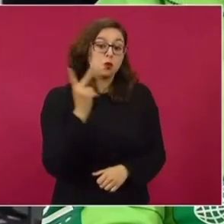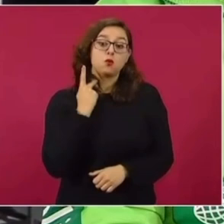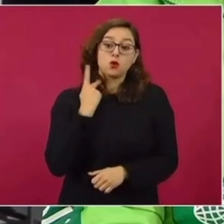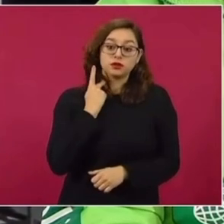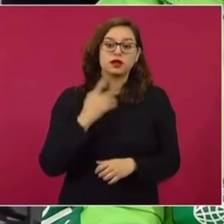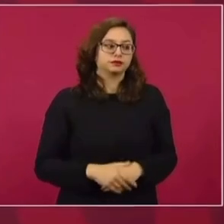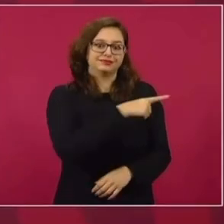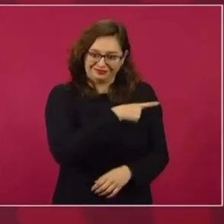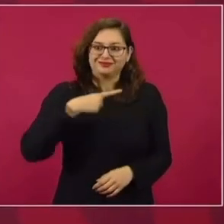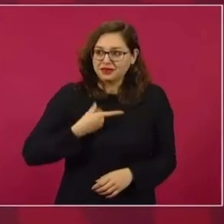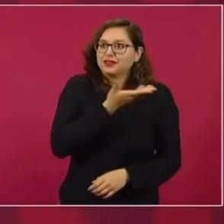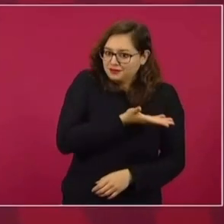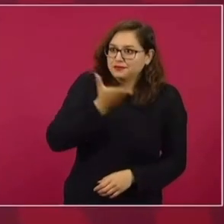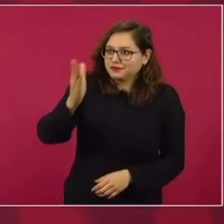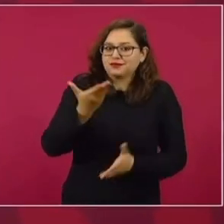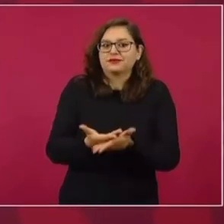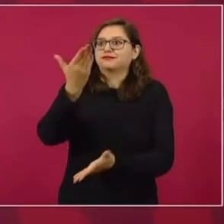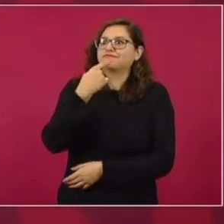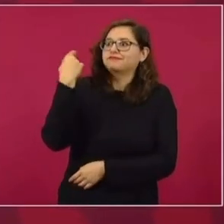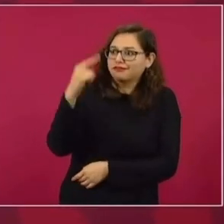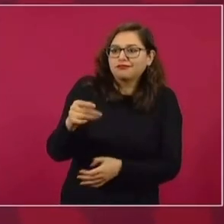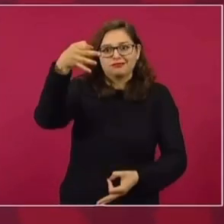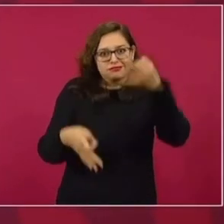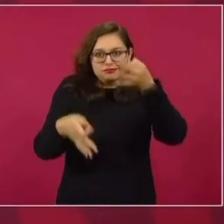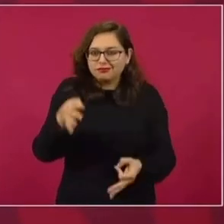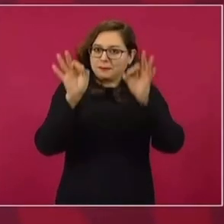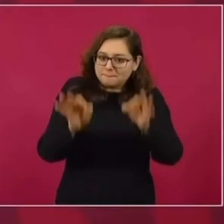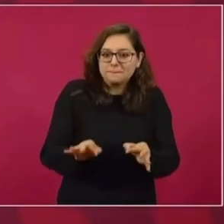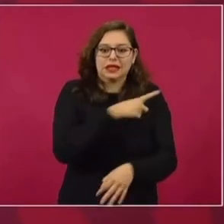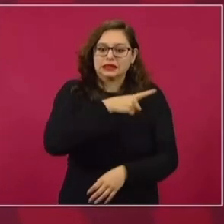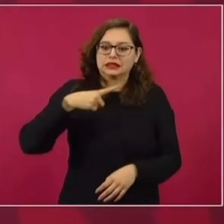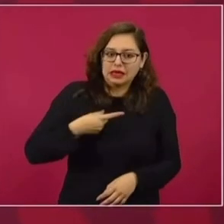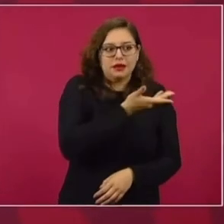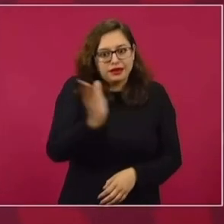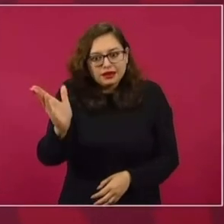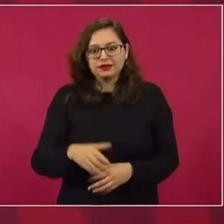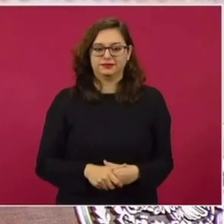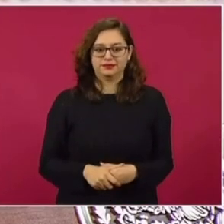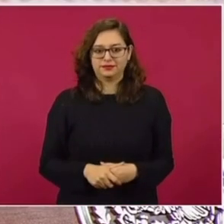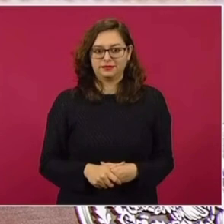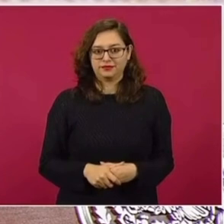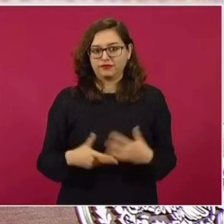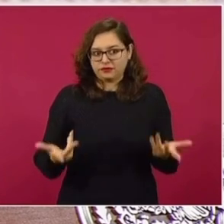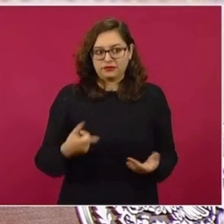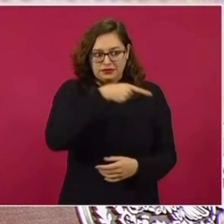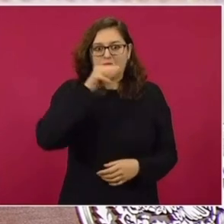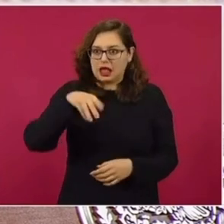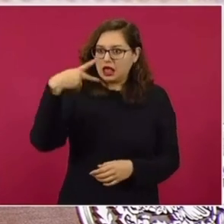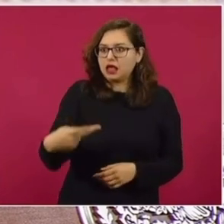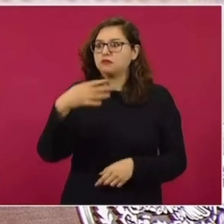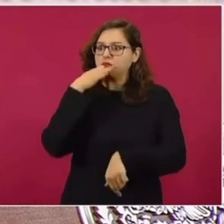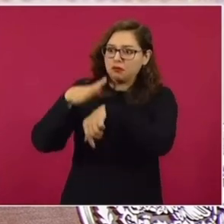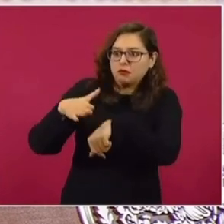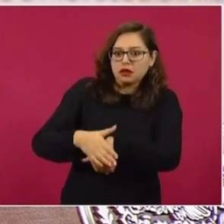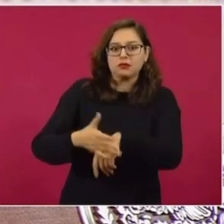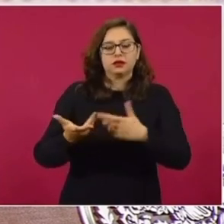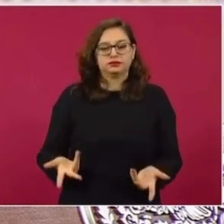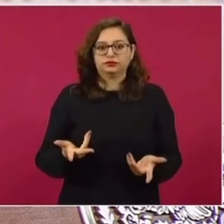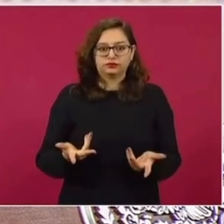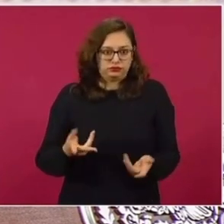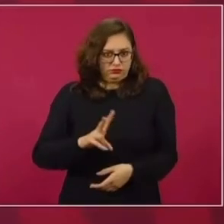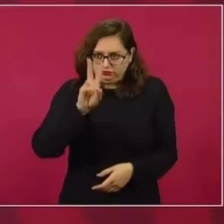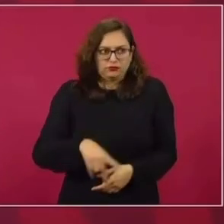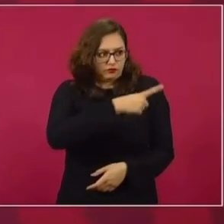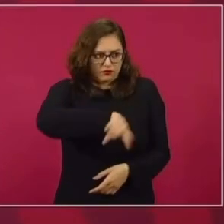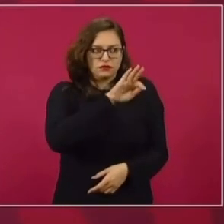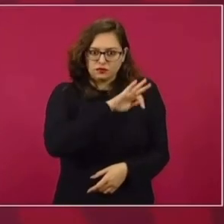político. Pues tienen ellas que presentar sus denuncias y acudir al Ministerio Público y con toda la